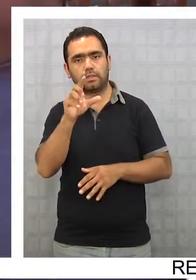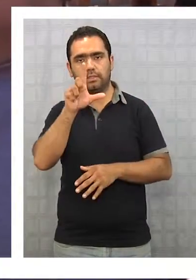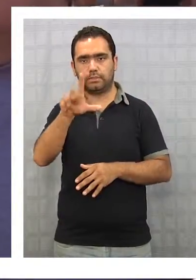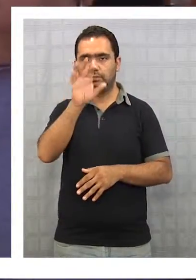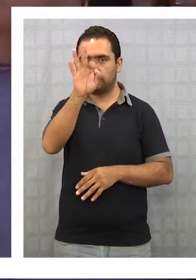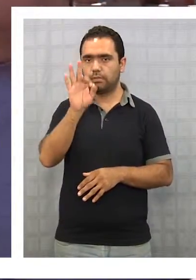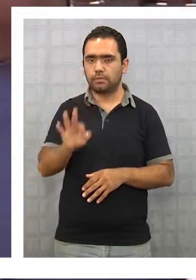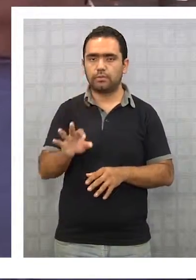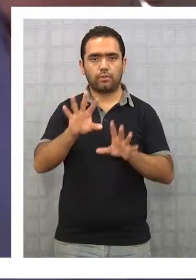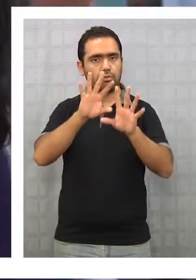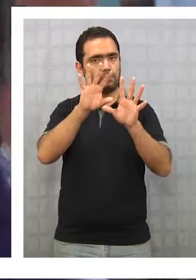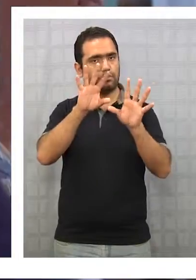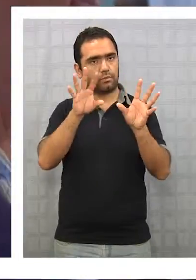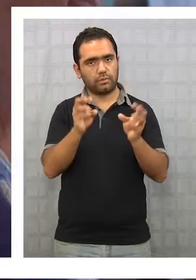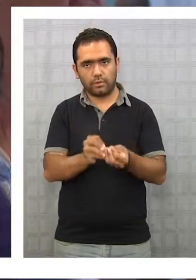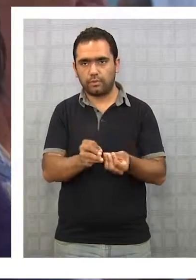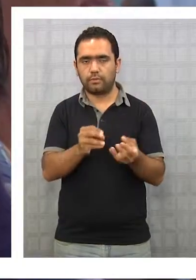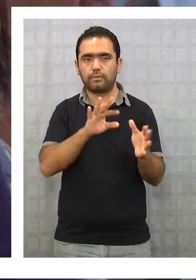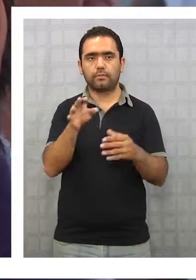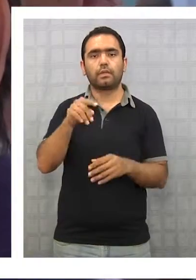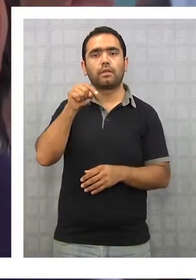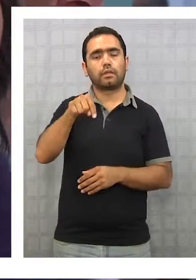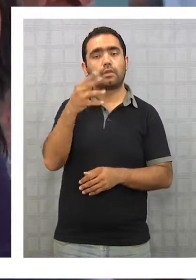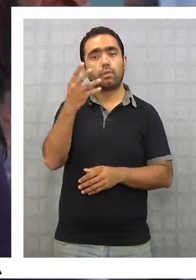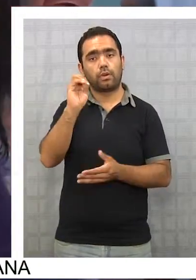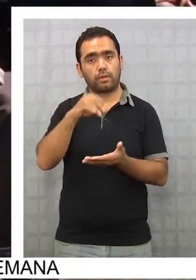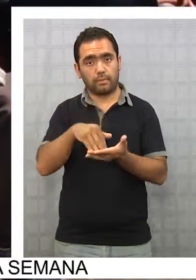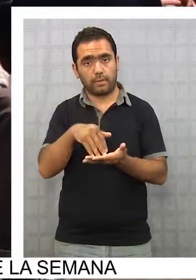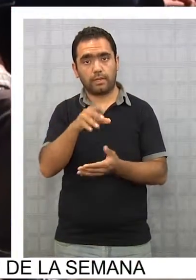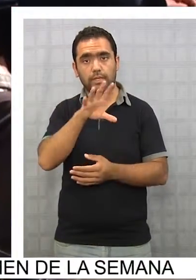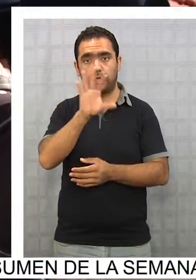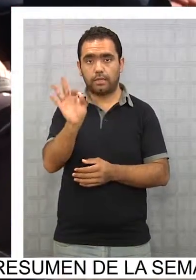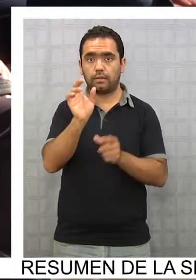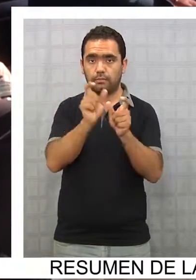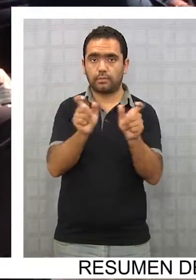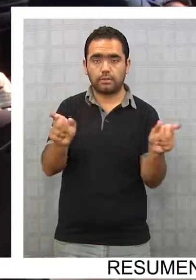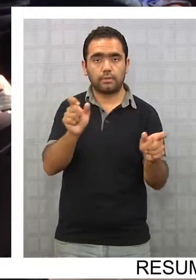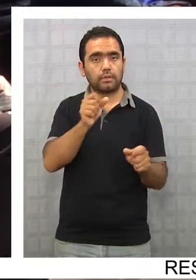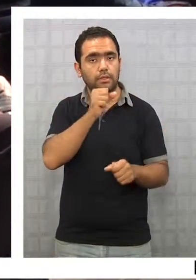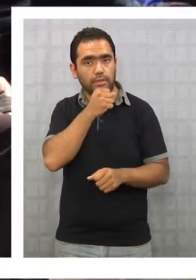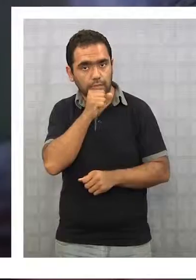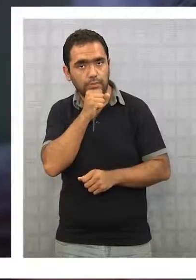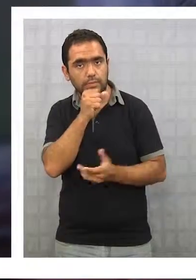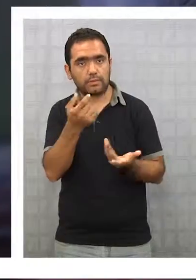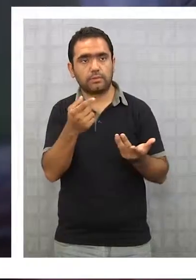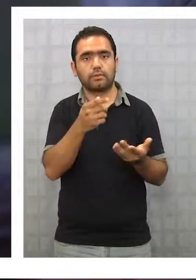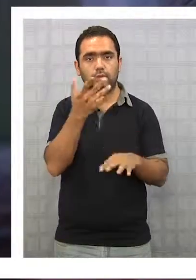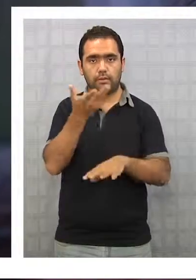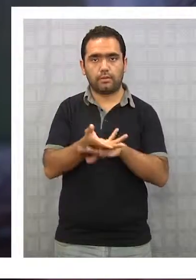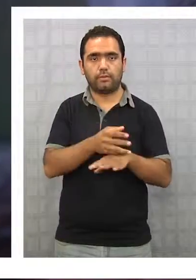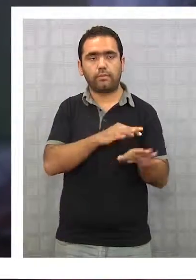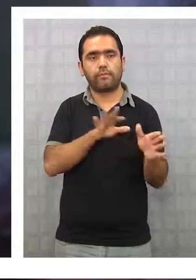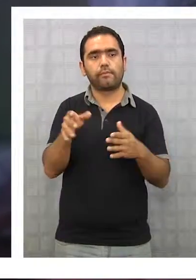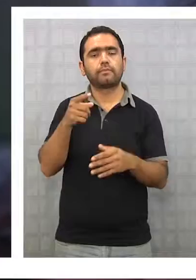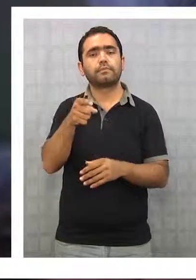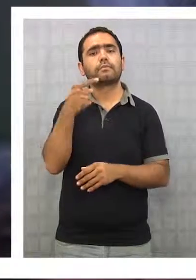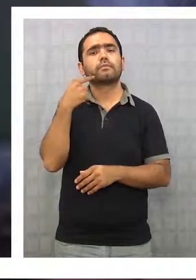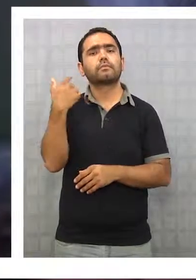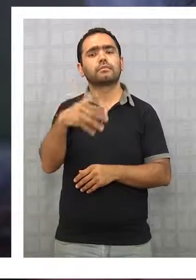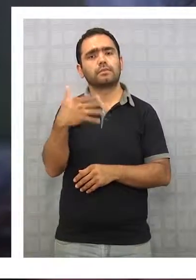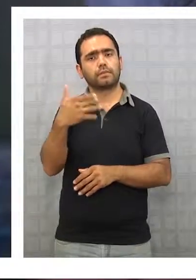En la región de Tarapacá existen 40.500 personas en este rango etario. La importancia es de